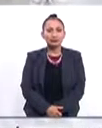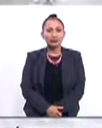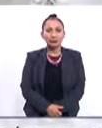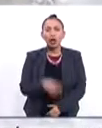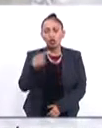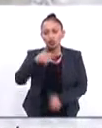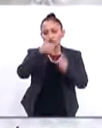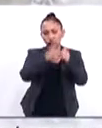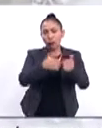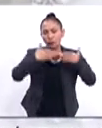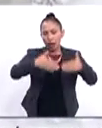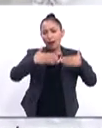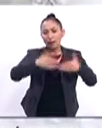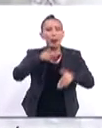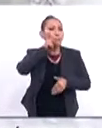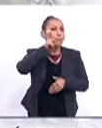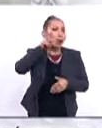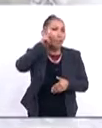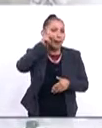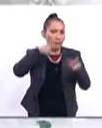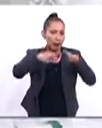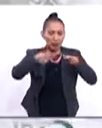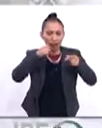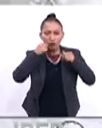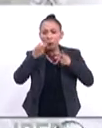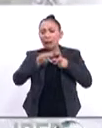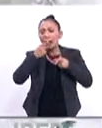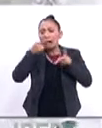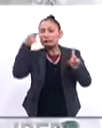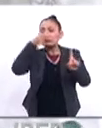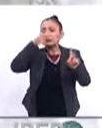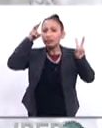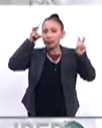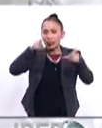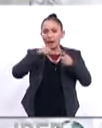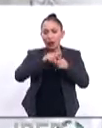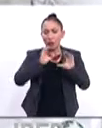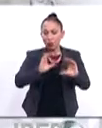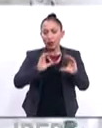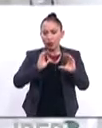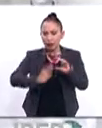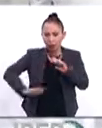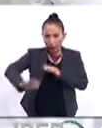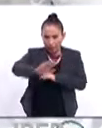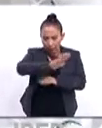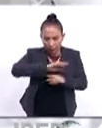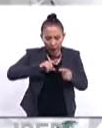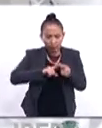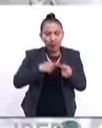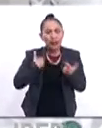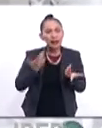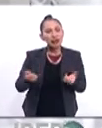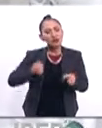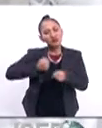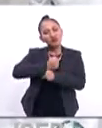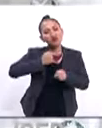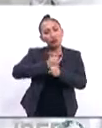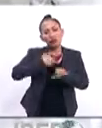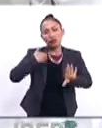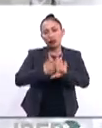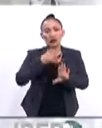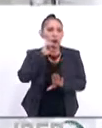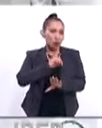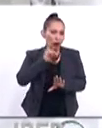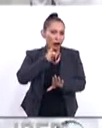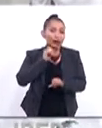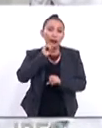Durante su estancia en Panamá, el Papa Francisco centrará sus discursos en temas como el cuidado al medio ambiente y la violencia de género,